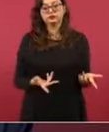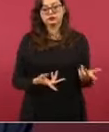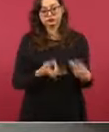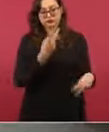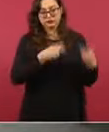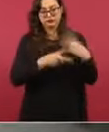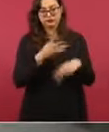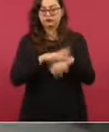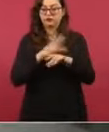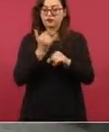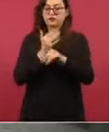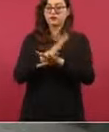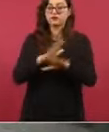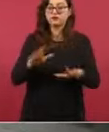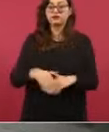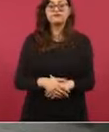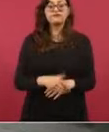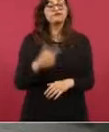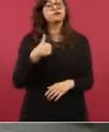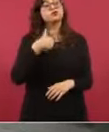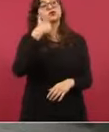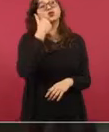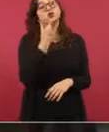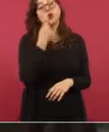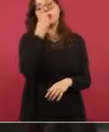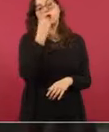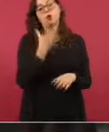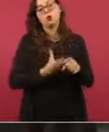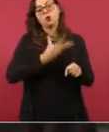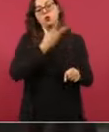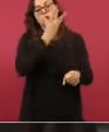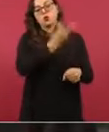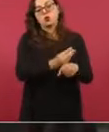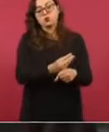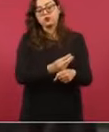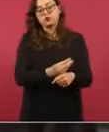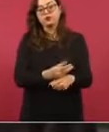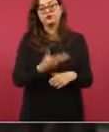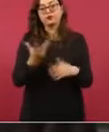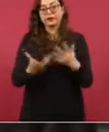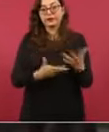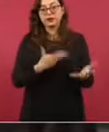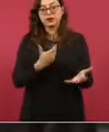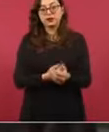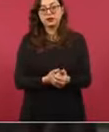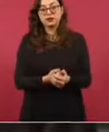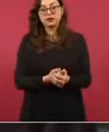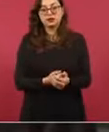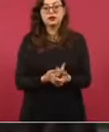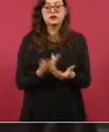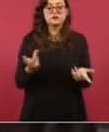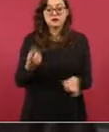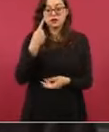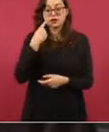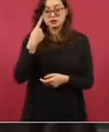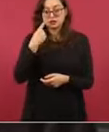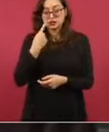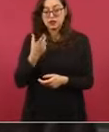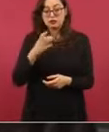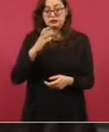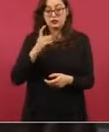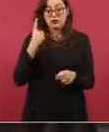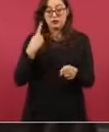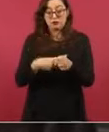Y un dato adicional, un ciclo de quimioterapia, es decir,